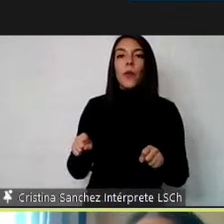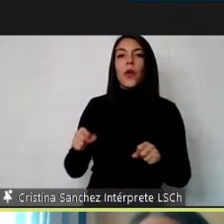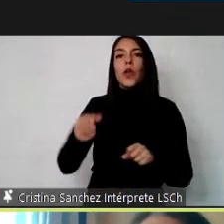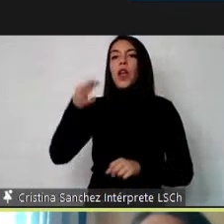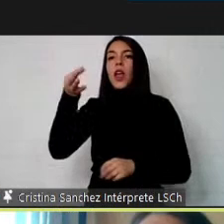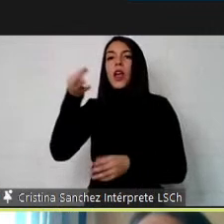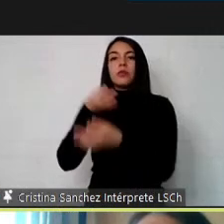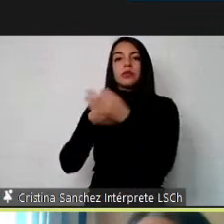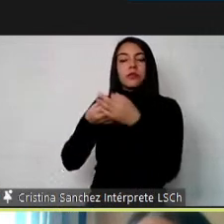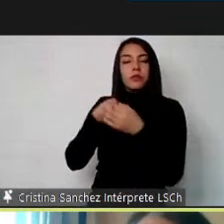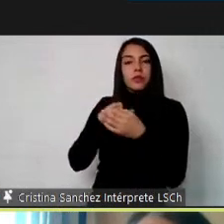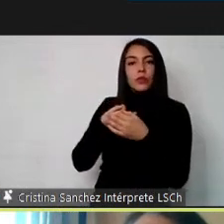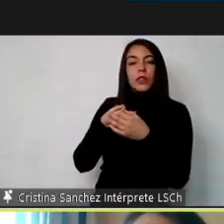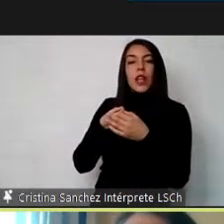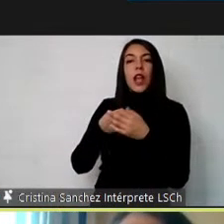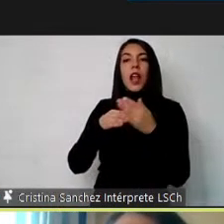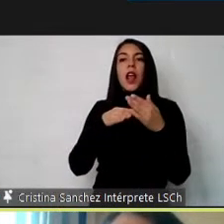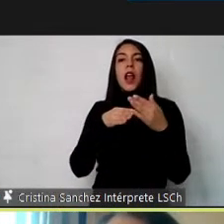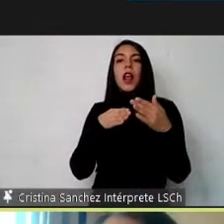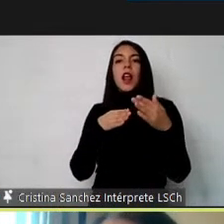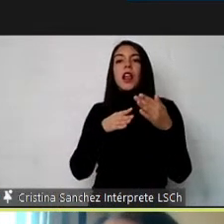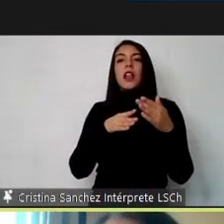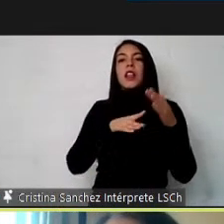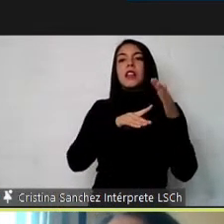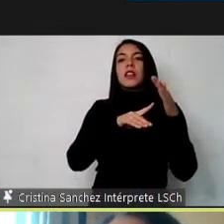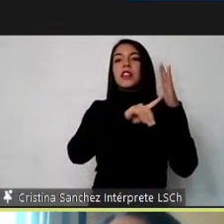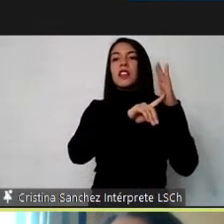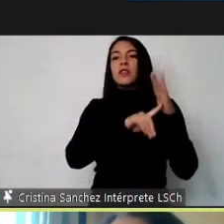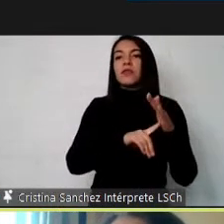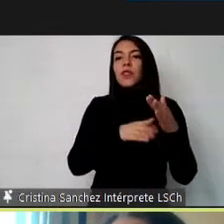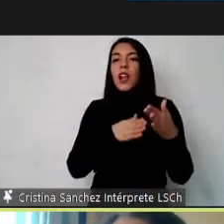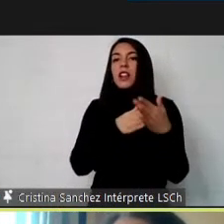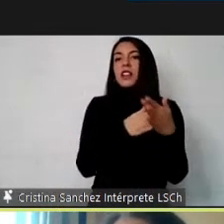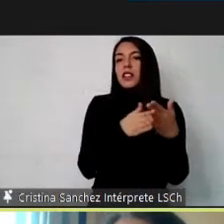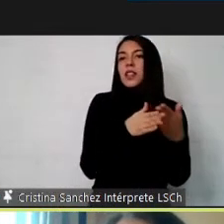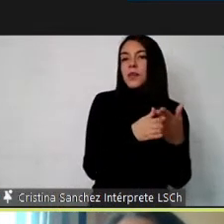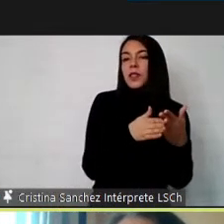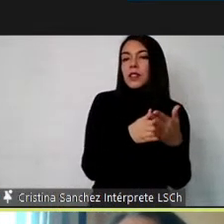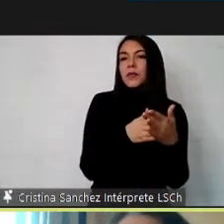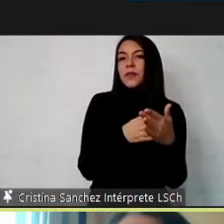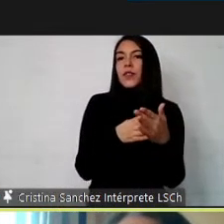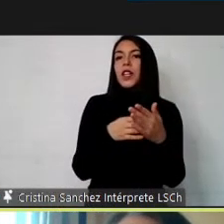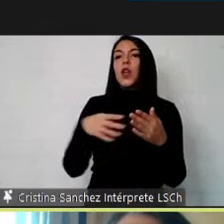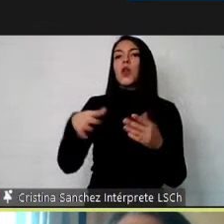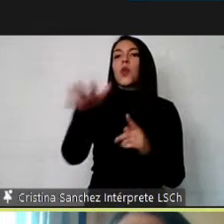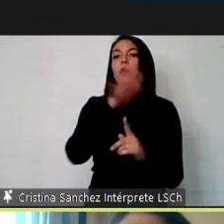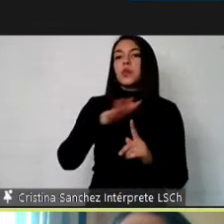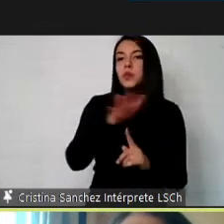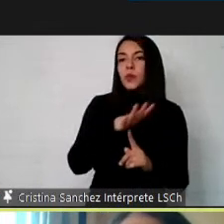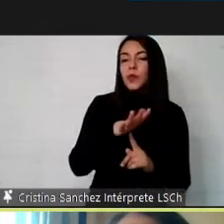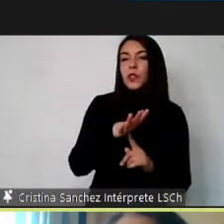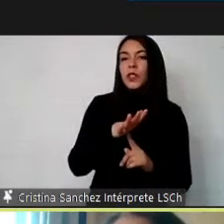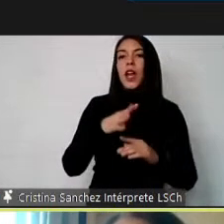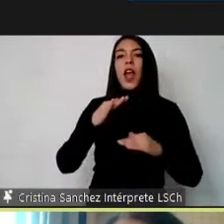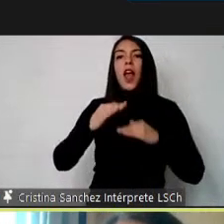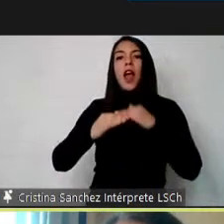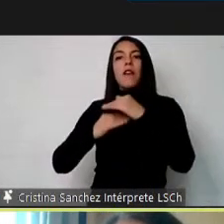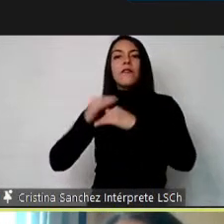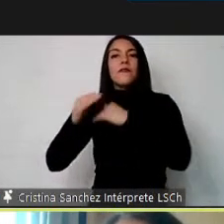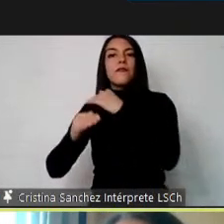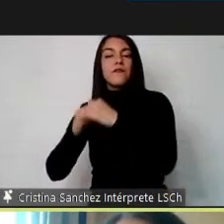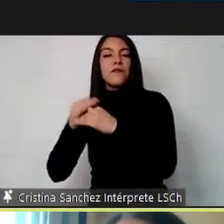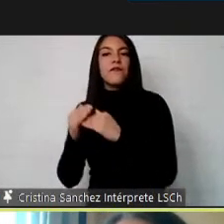una limitación entre una persona y su contexto en esta mirada de ir avanzando en el concepto de